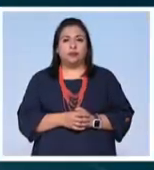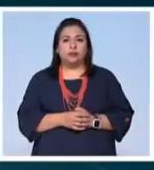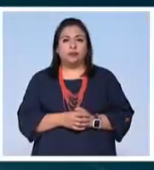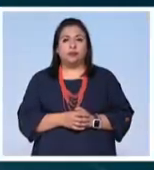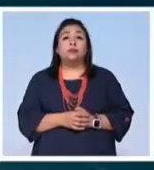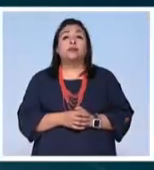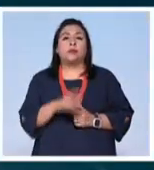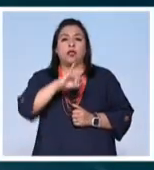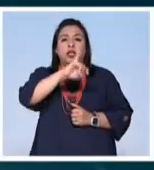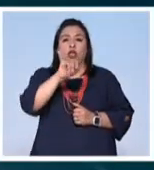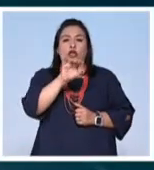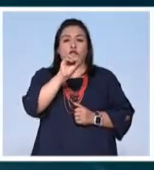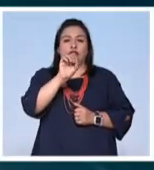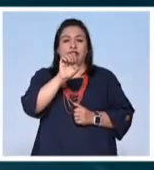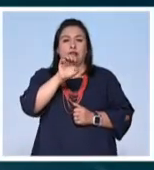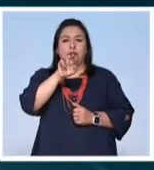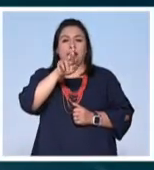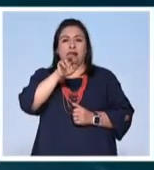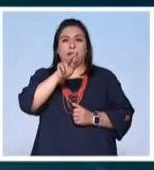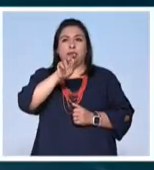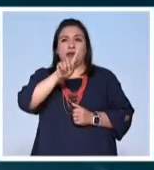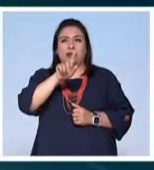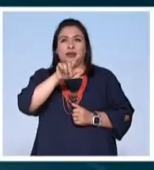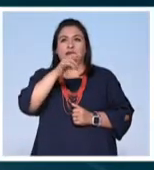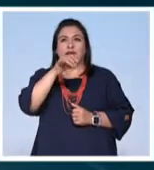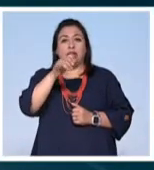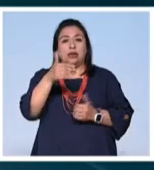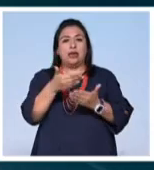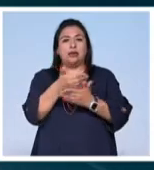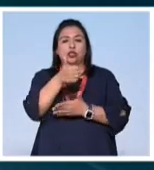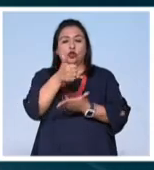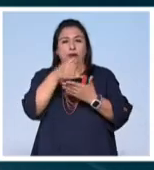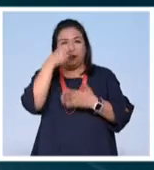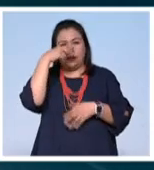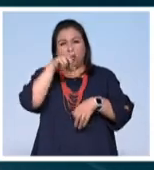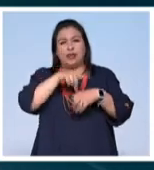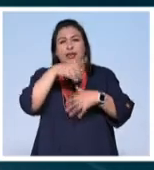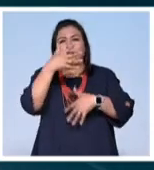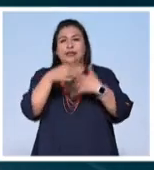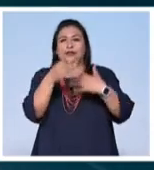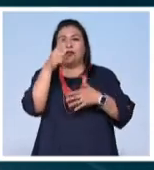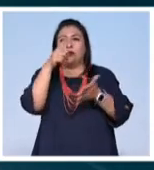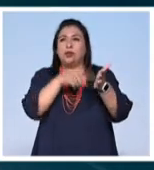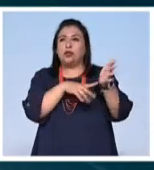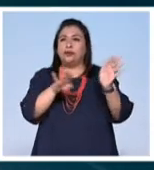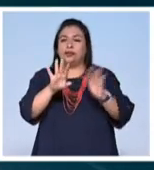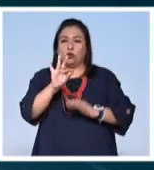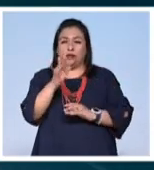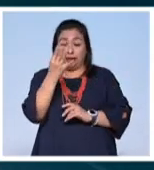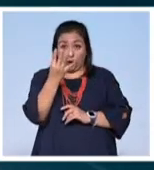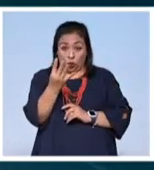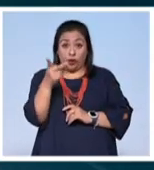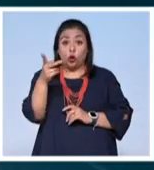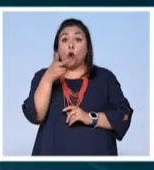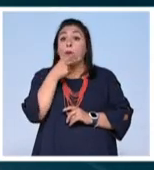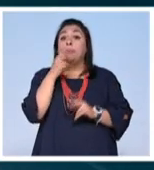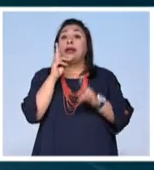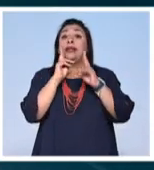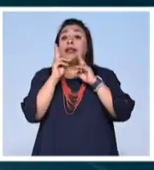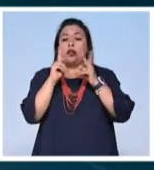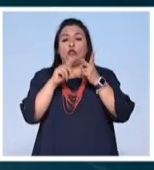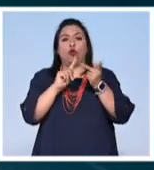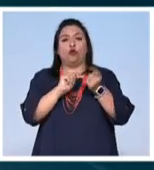José María Pérez Gáez nació en la ciudad de México el 15 de febrero de 1944 fue narrador